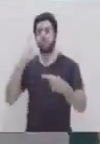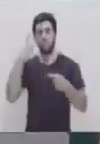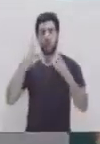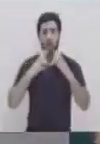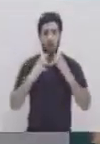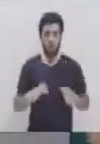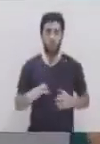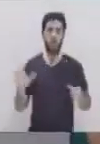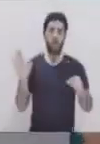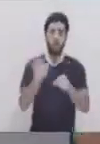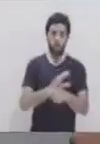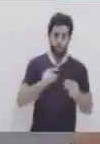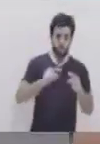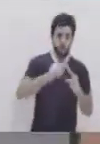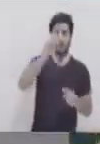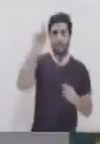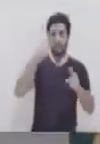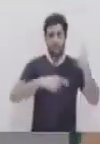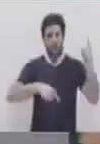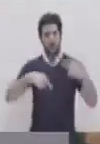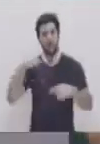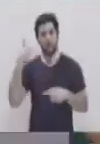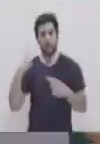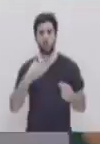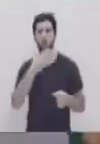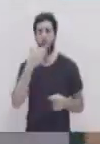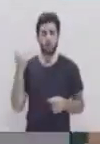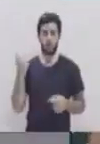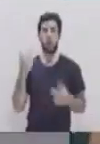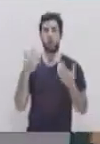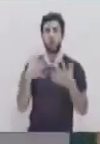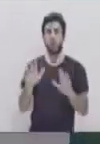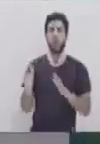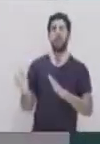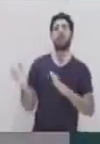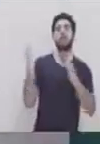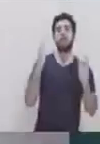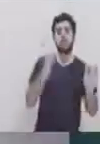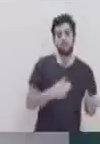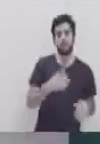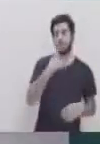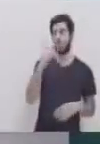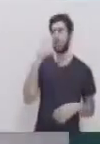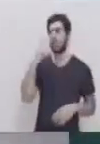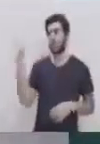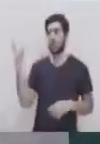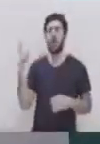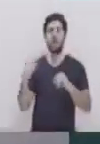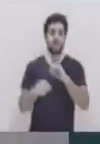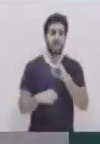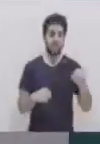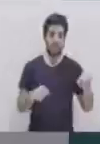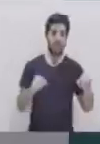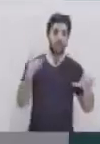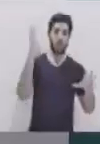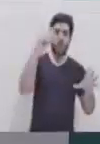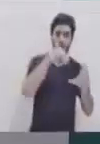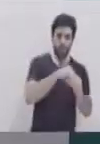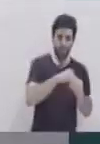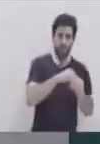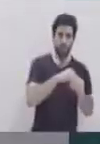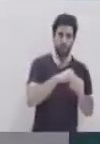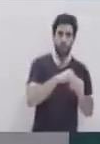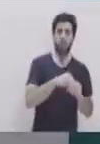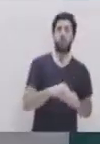pulmonares, que son cuatro. Luego, éstas entran a la aurícula izquierda, bajan hacia el ventrículo